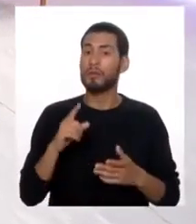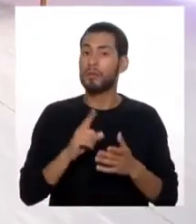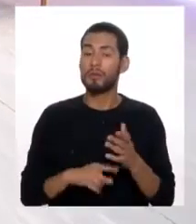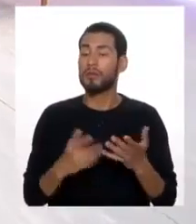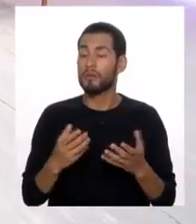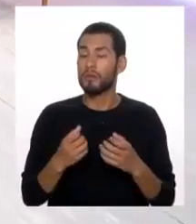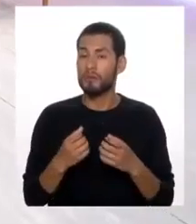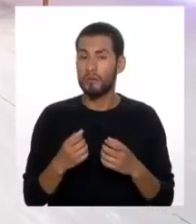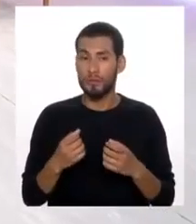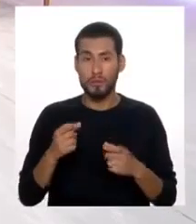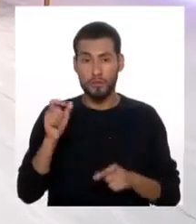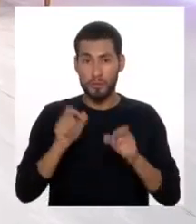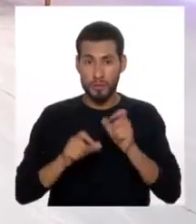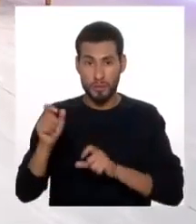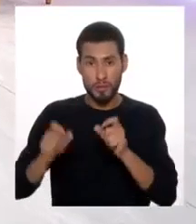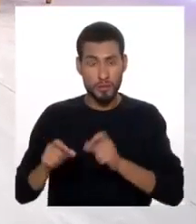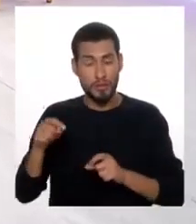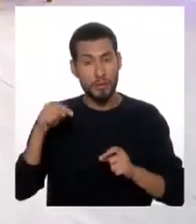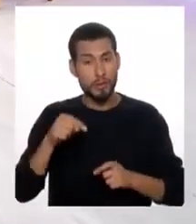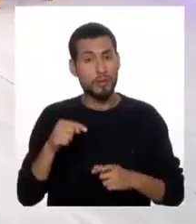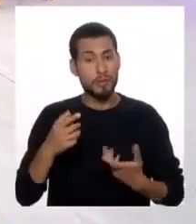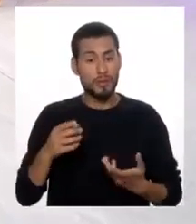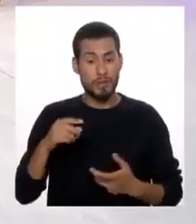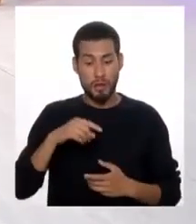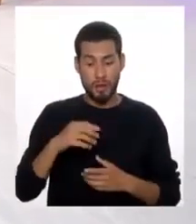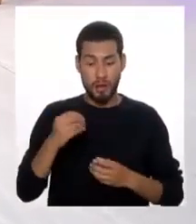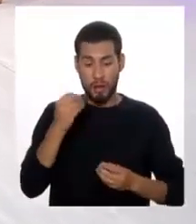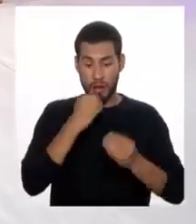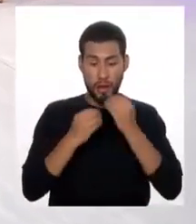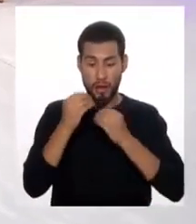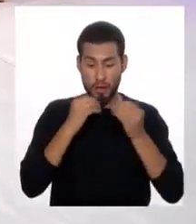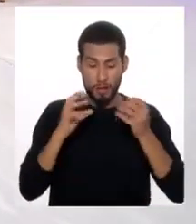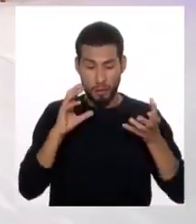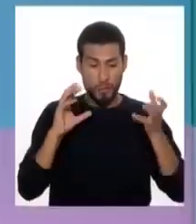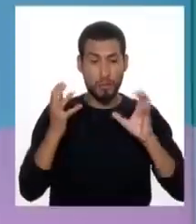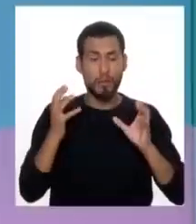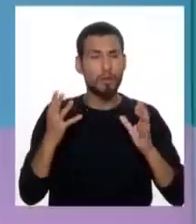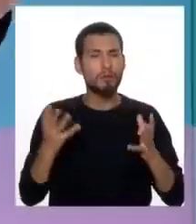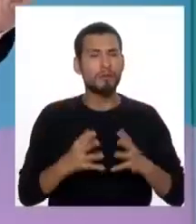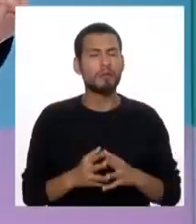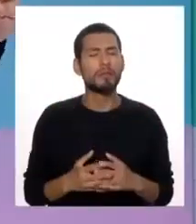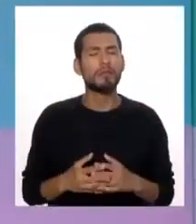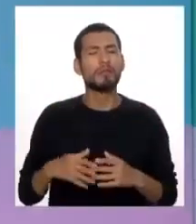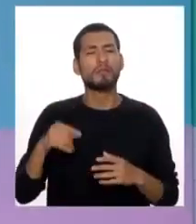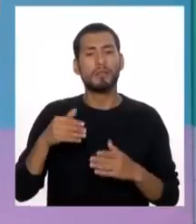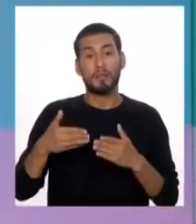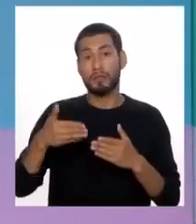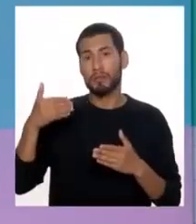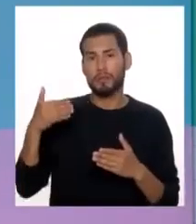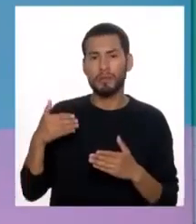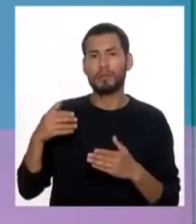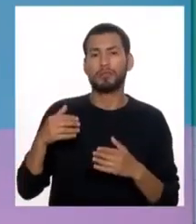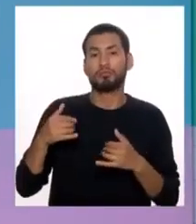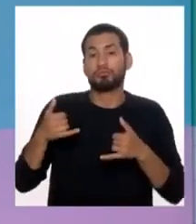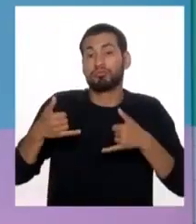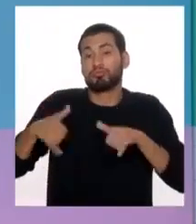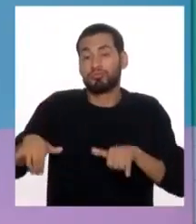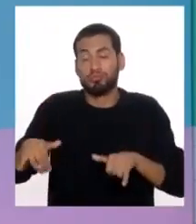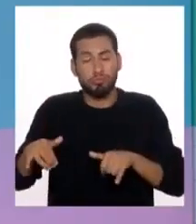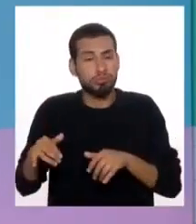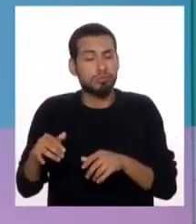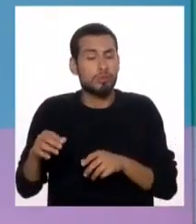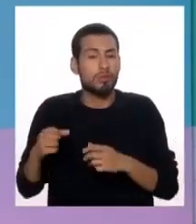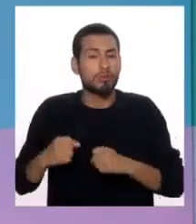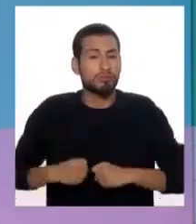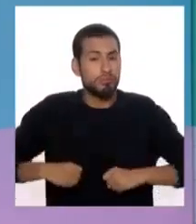de las personas que padecen trastorno de conducta alimentaria, previamente han tenido sobrepeso o obesidad,